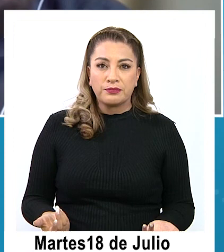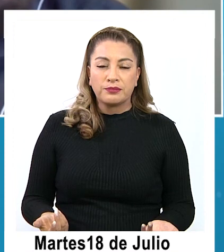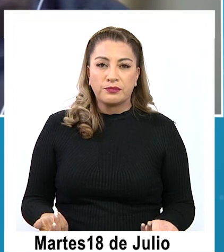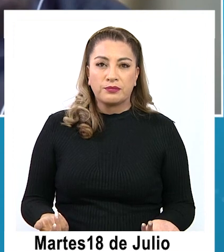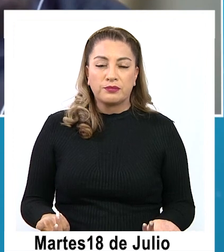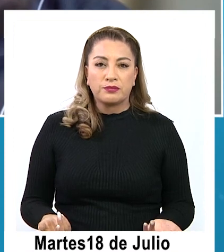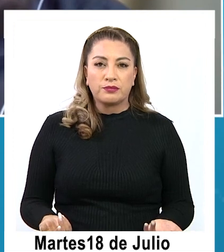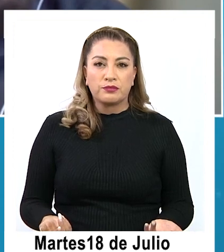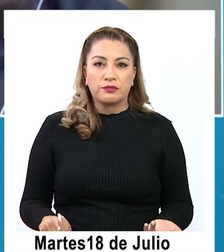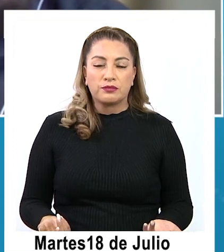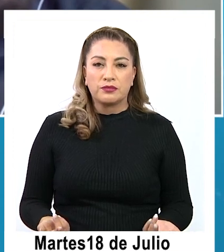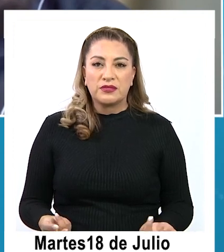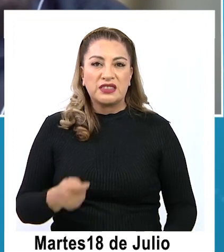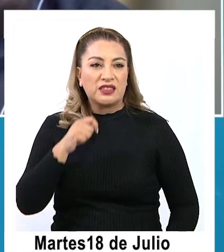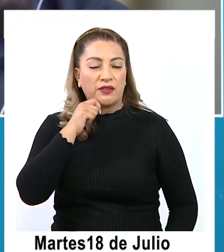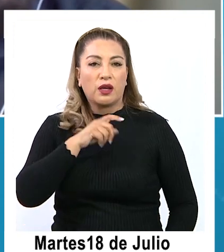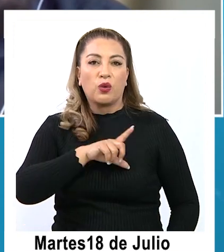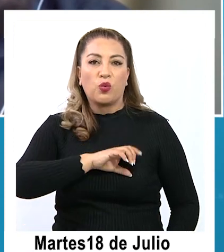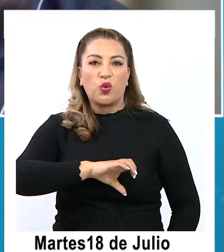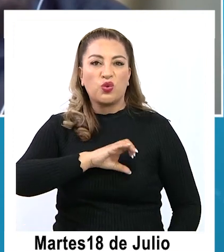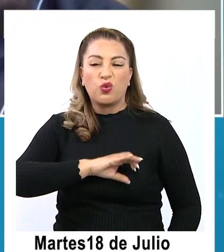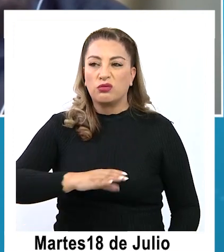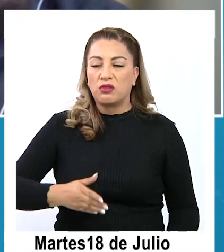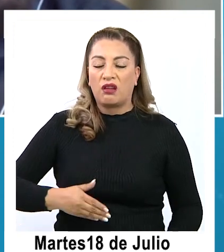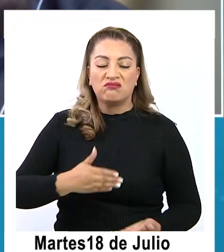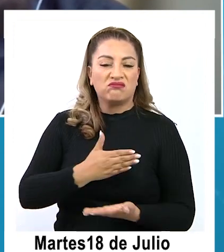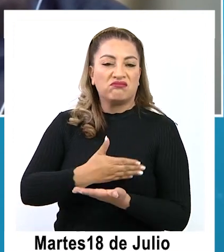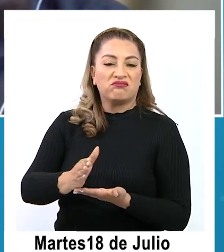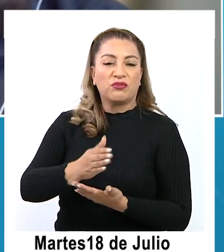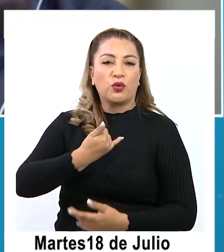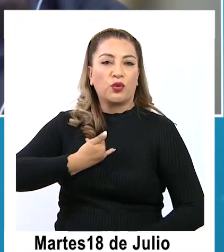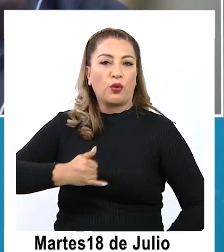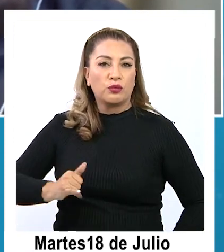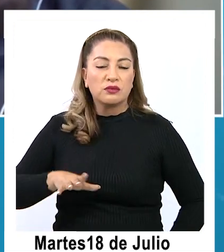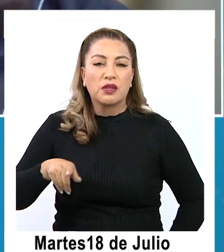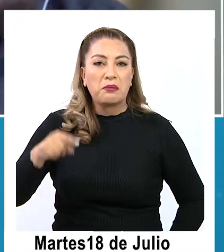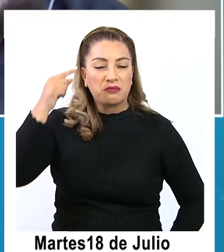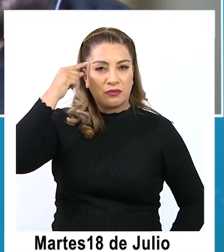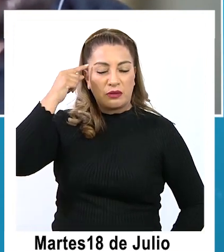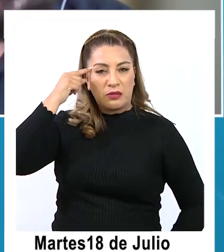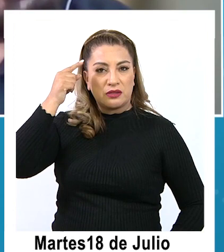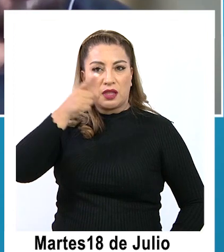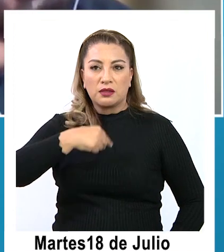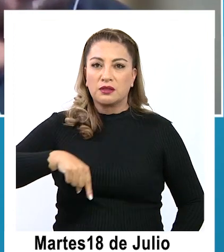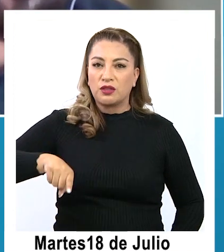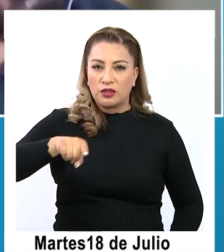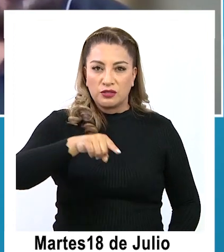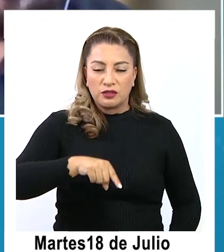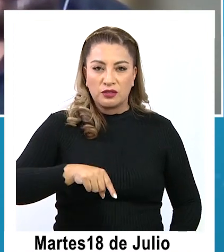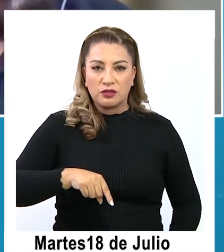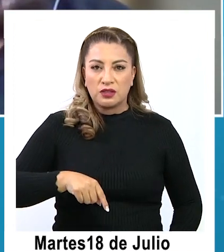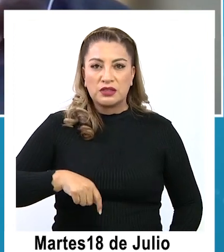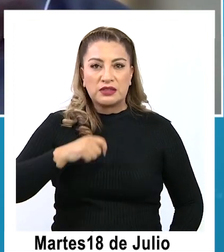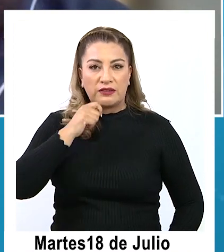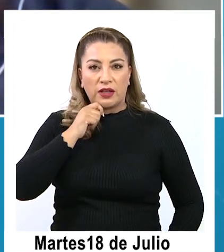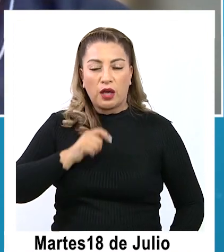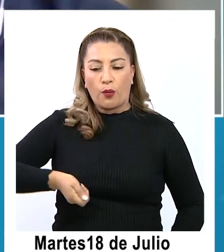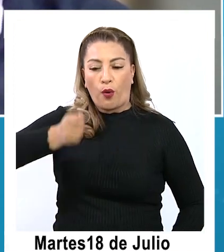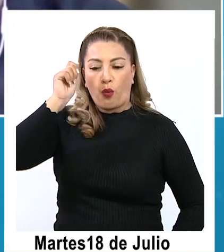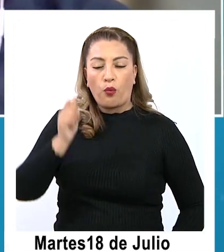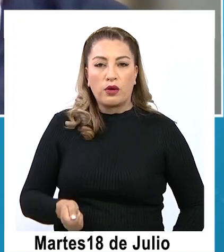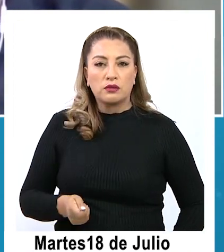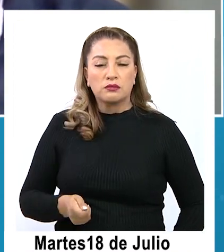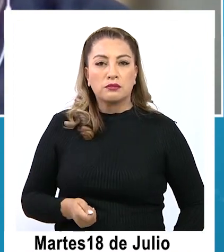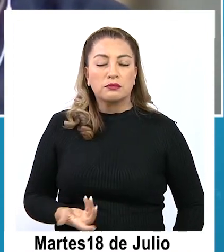han tenido una conducta de rechazar esta propuesta porque creían que íbamos a estar como juez y parte y el